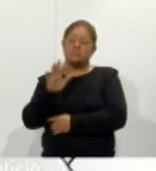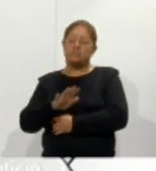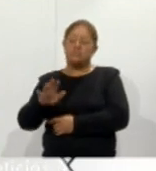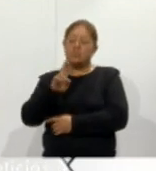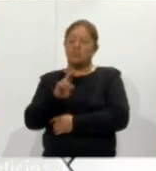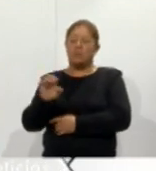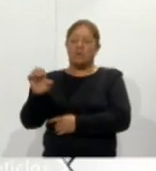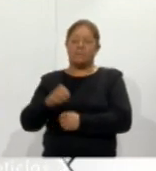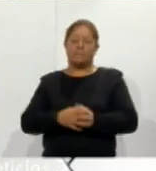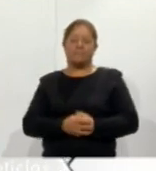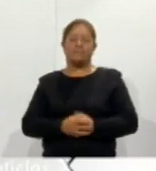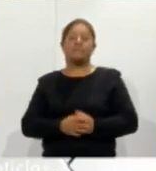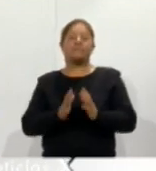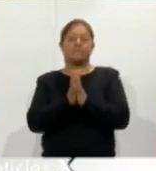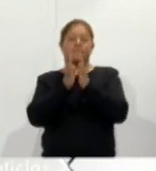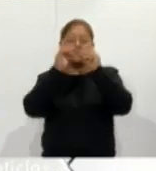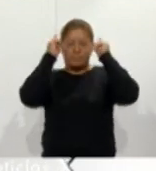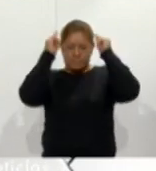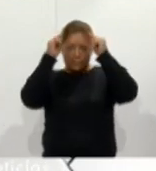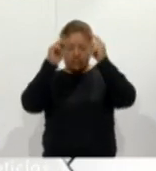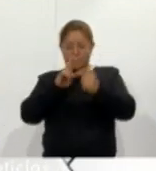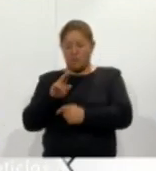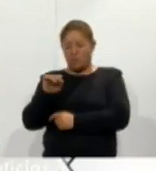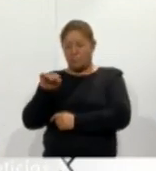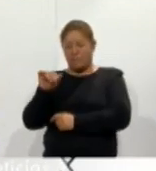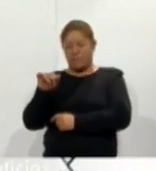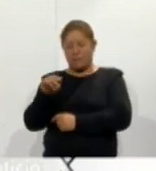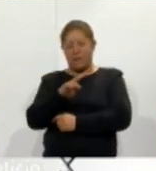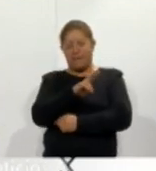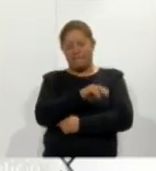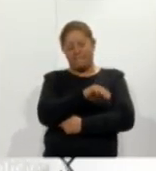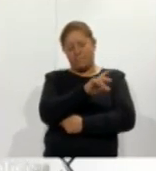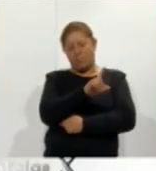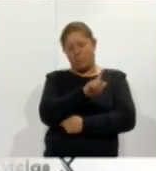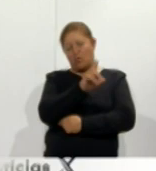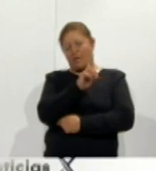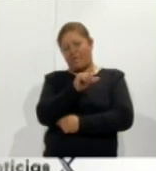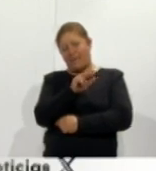de la UE Participan Grecia Rumanía Moldavia y Turquía